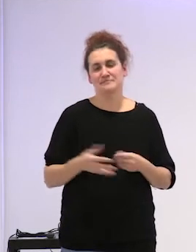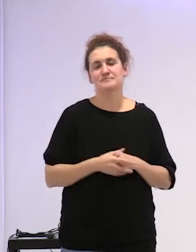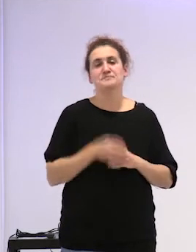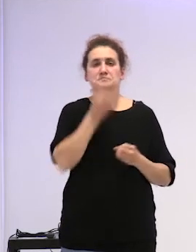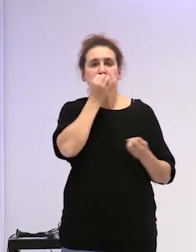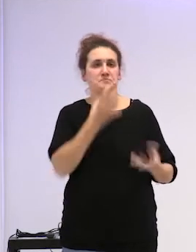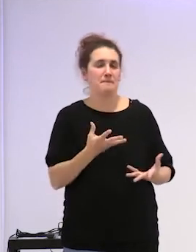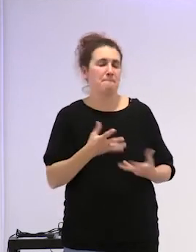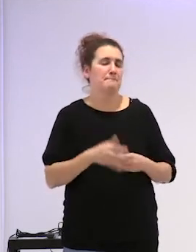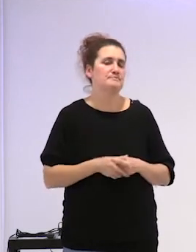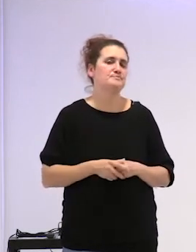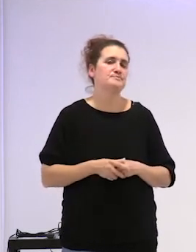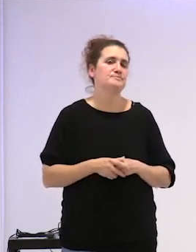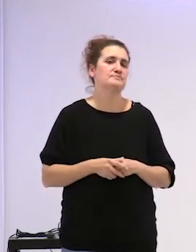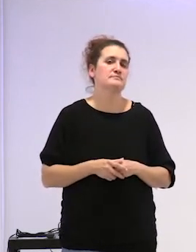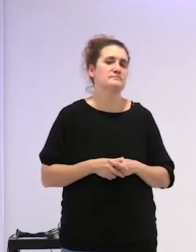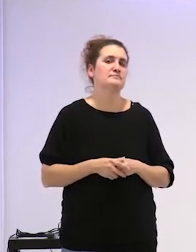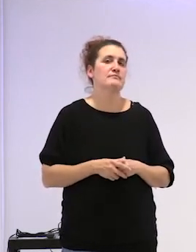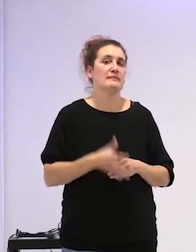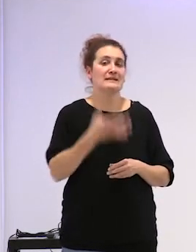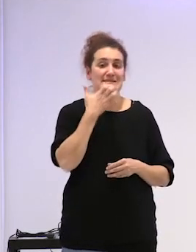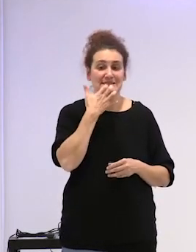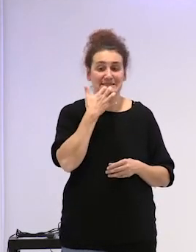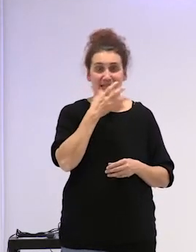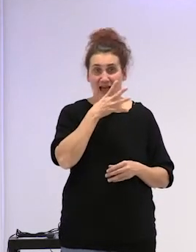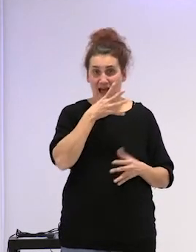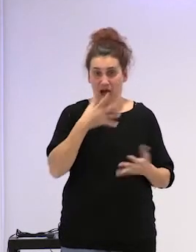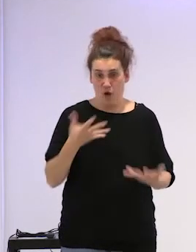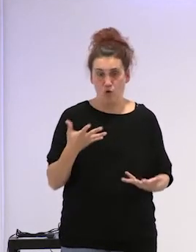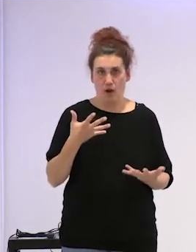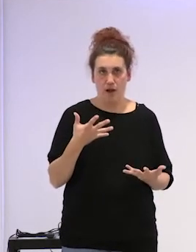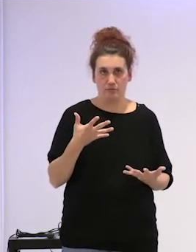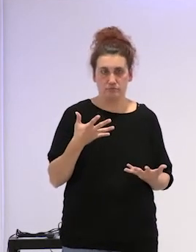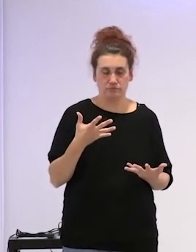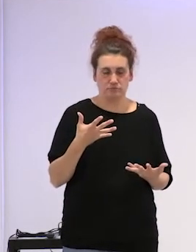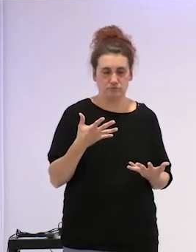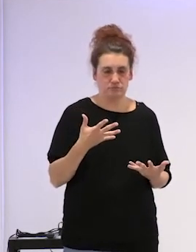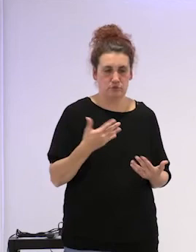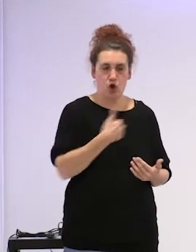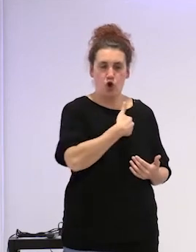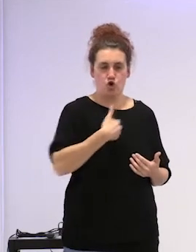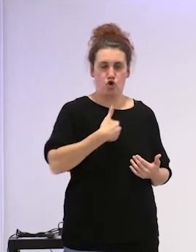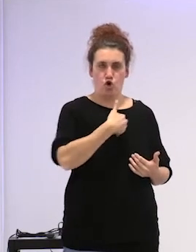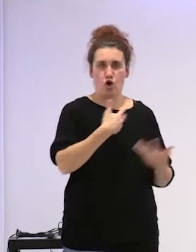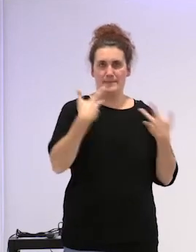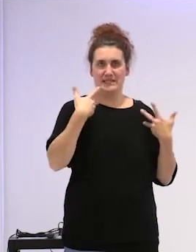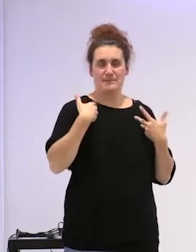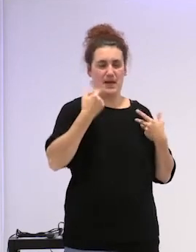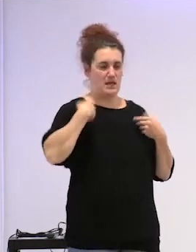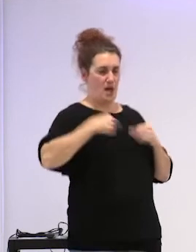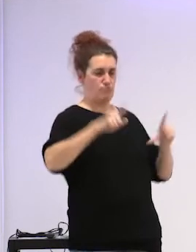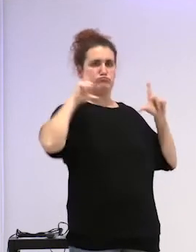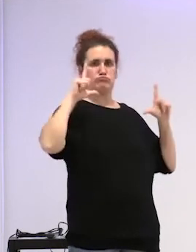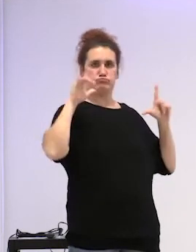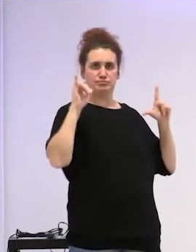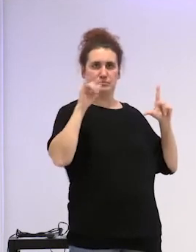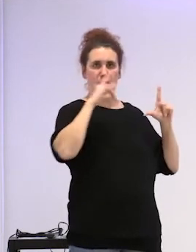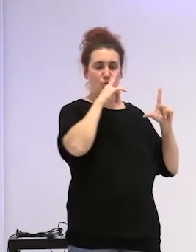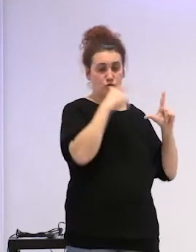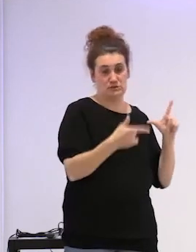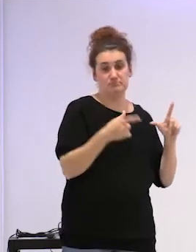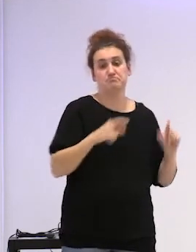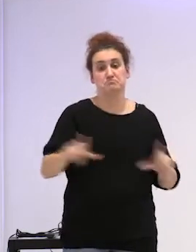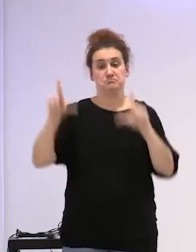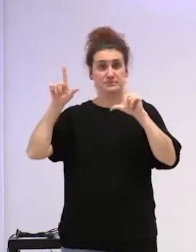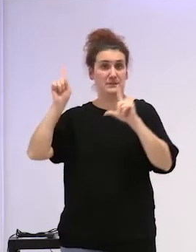bien pues si tenemos ahora enmarcado el rol de la víctima vamos a marcar entonces el del silencio